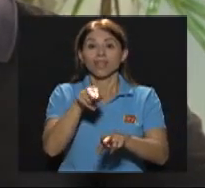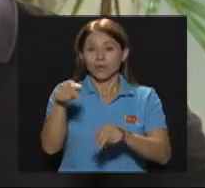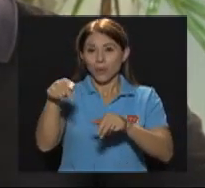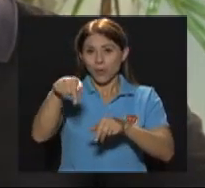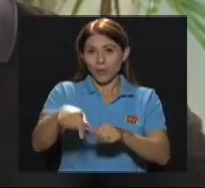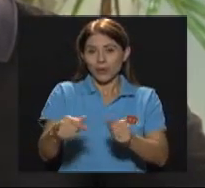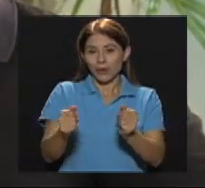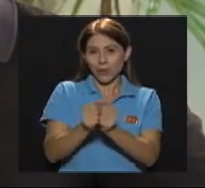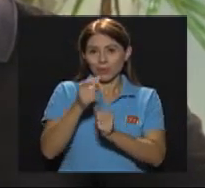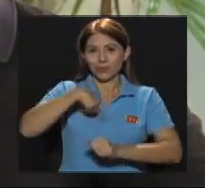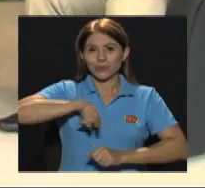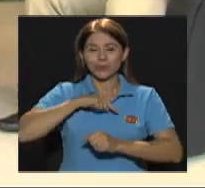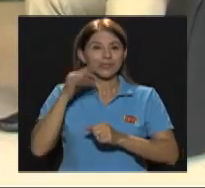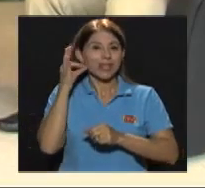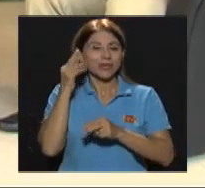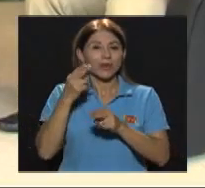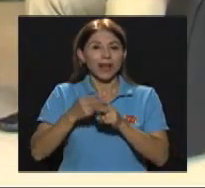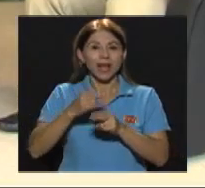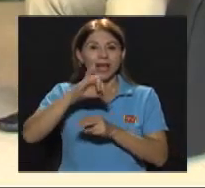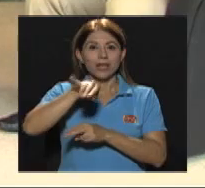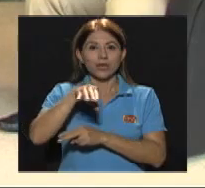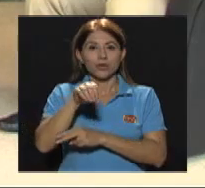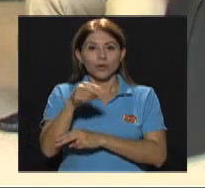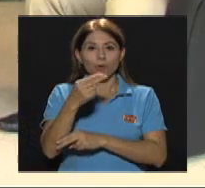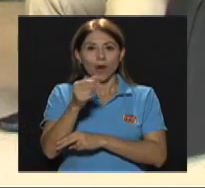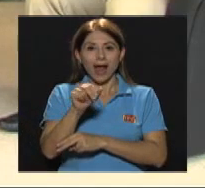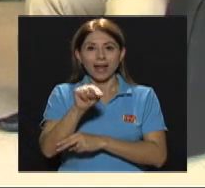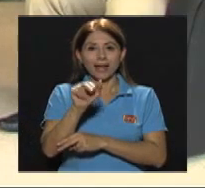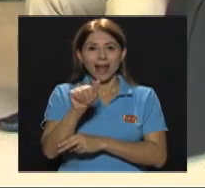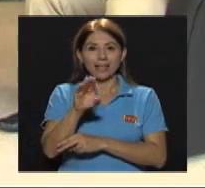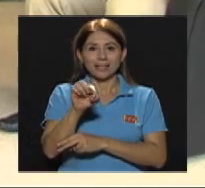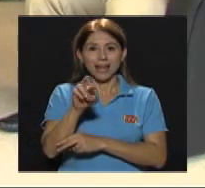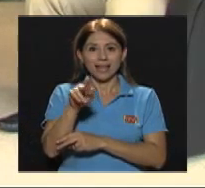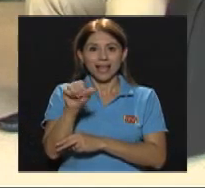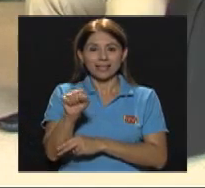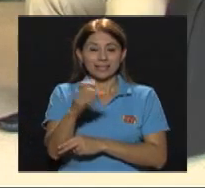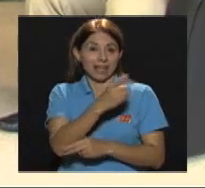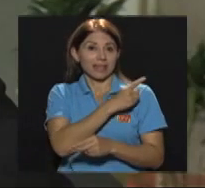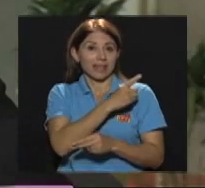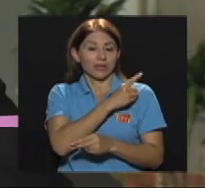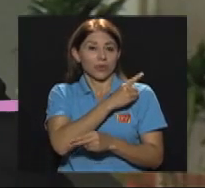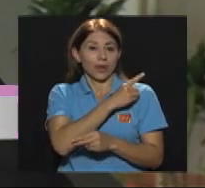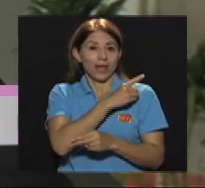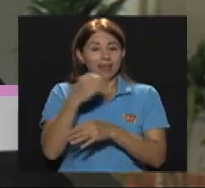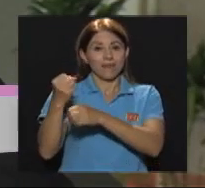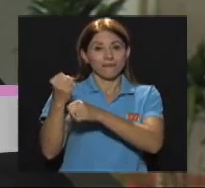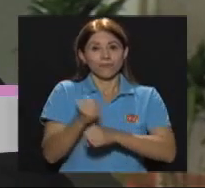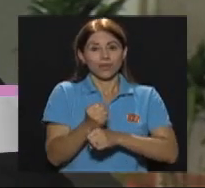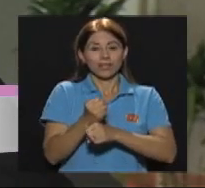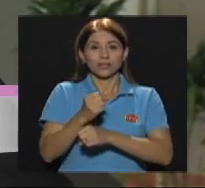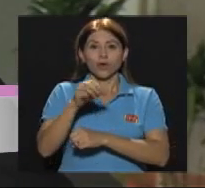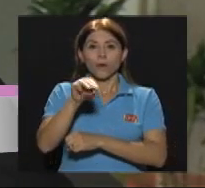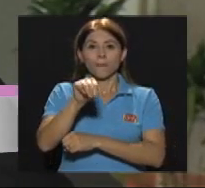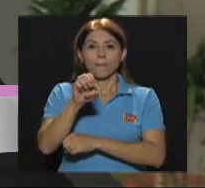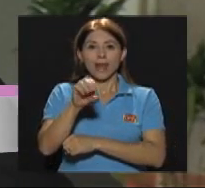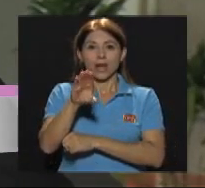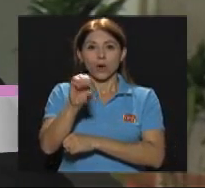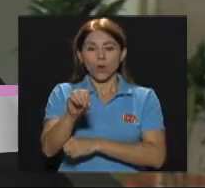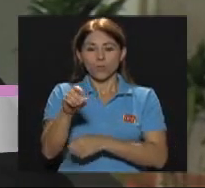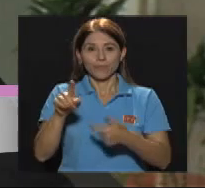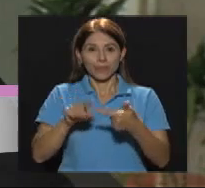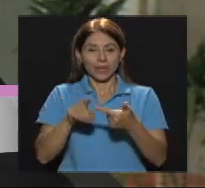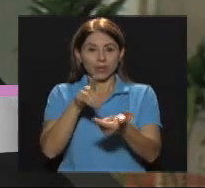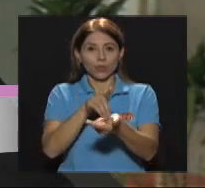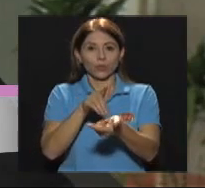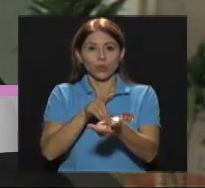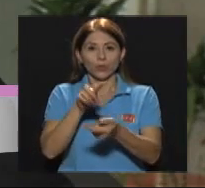preguntas, el día de hoy nos acompaña La señora Joana Cerdas, quien es directora de la Fundación MECO Y además